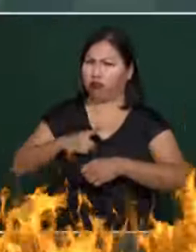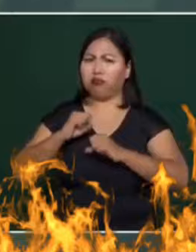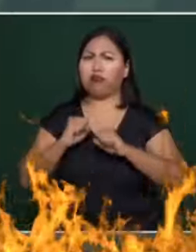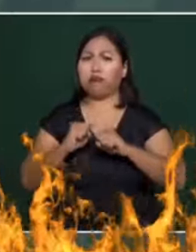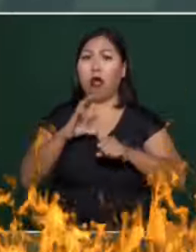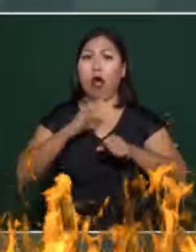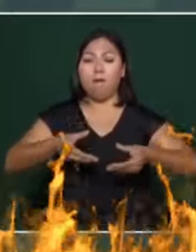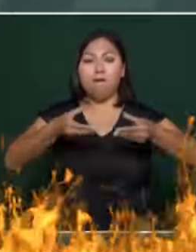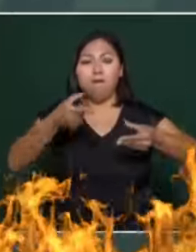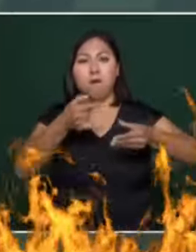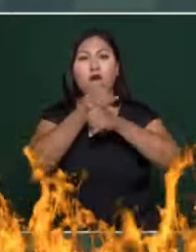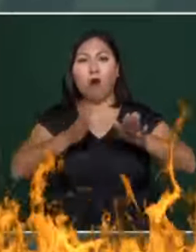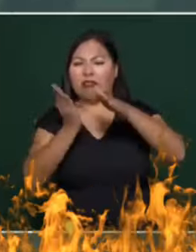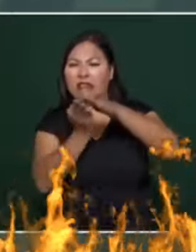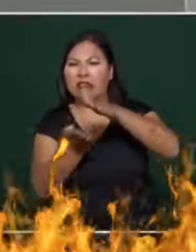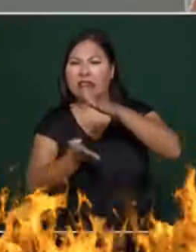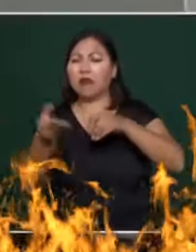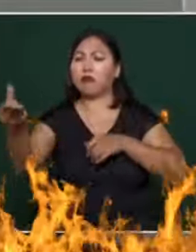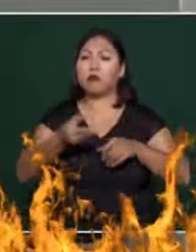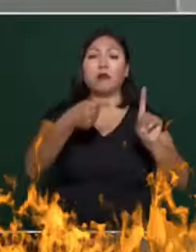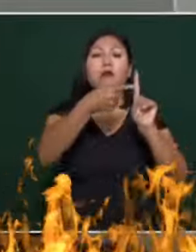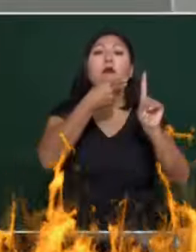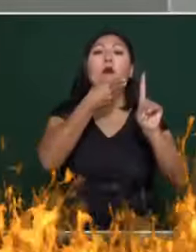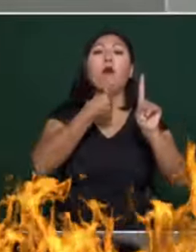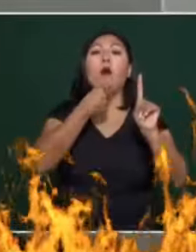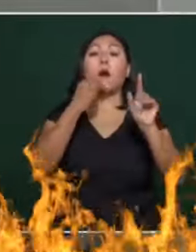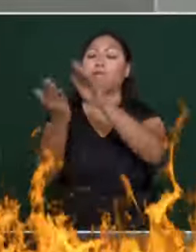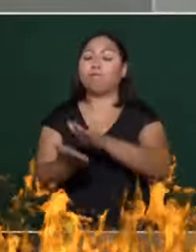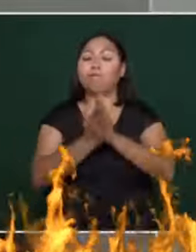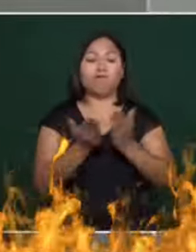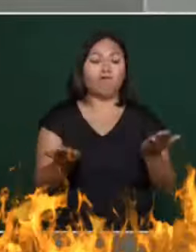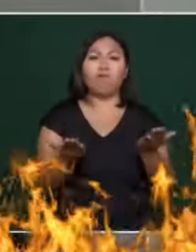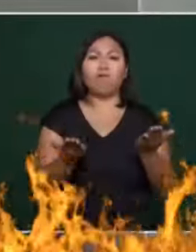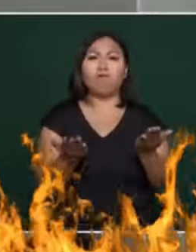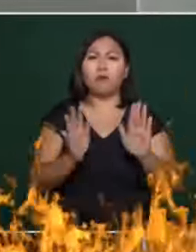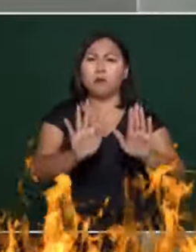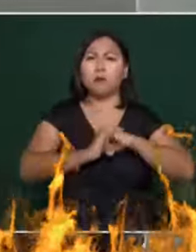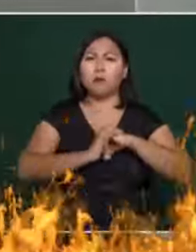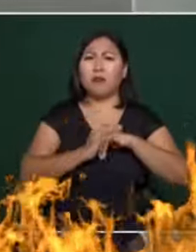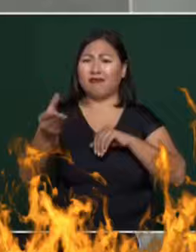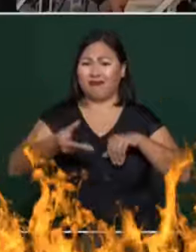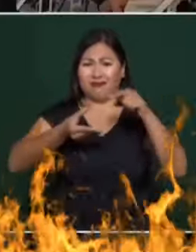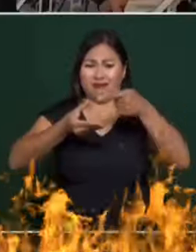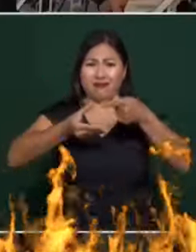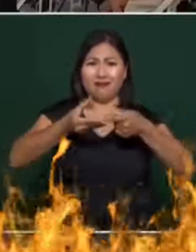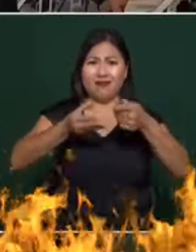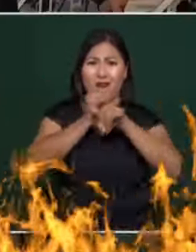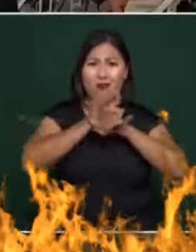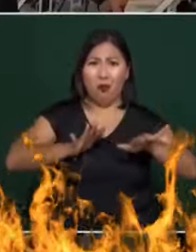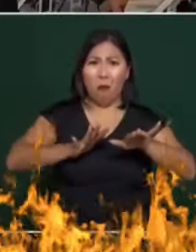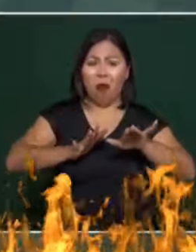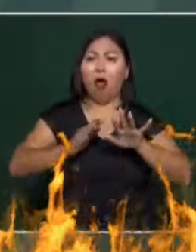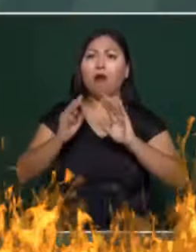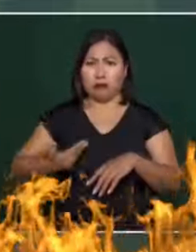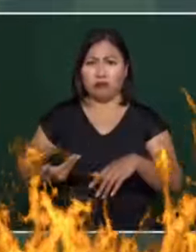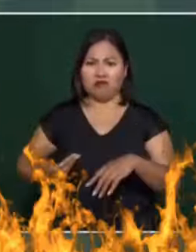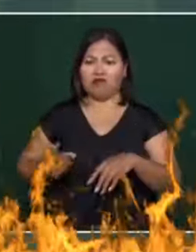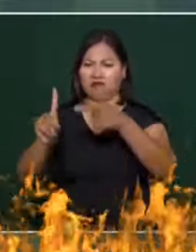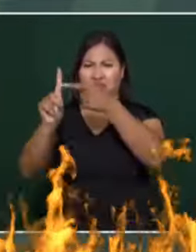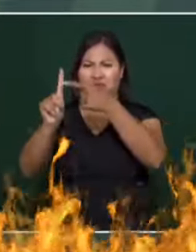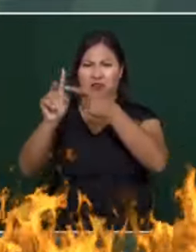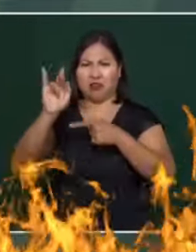por varias instancias y en todas se ha fallado de que se tiene que pagar la deuda